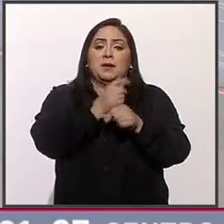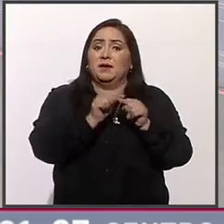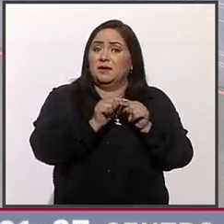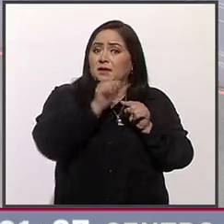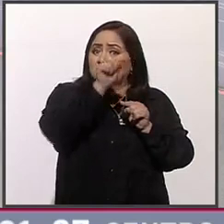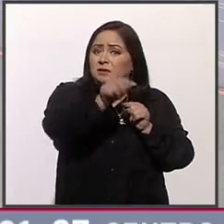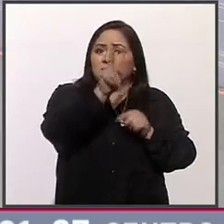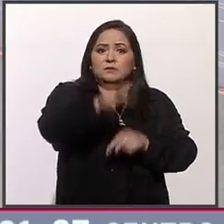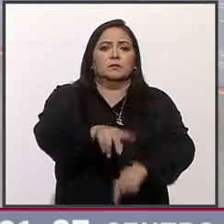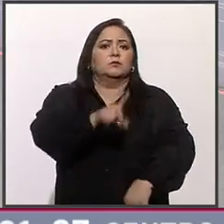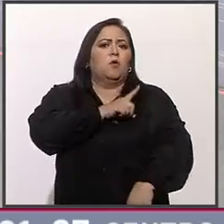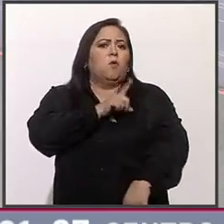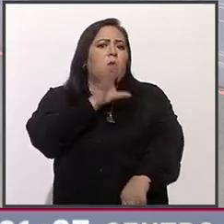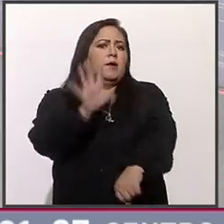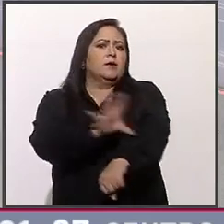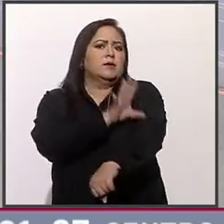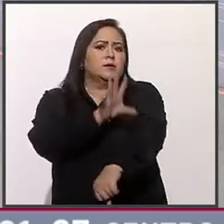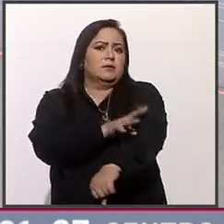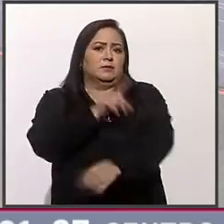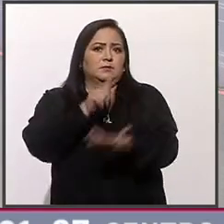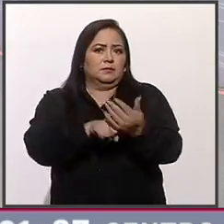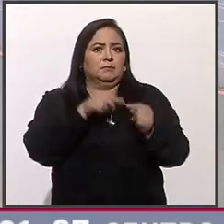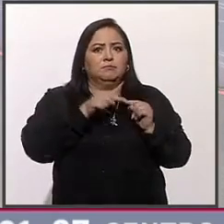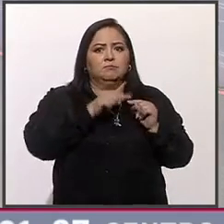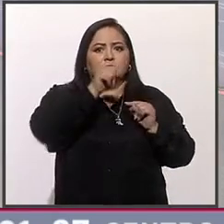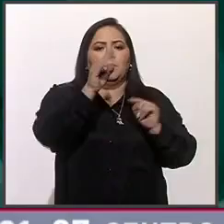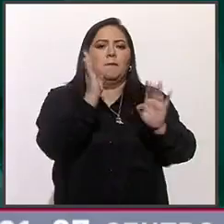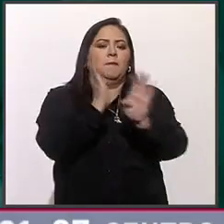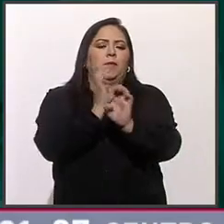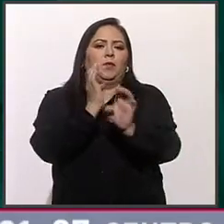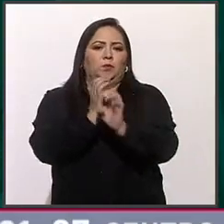totalmente eléctrica en ese sistema de transporte.